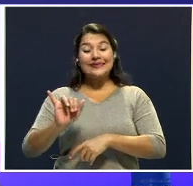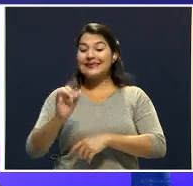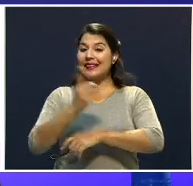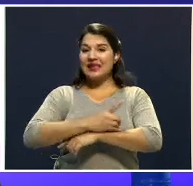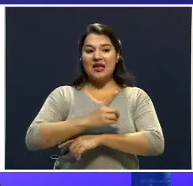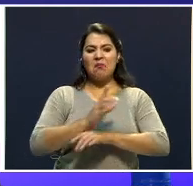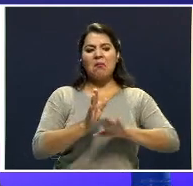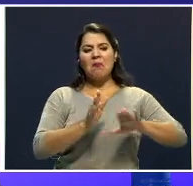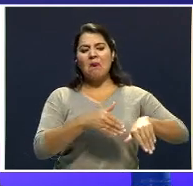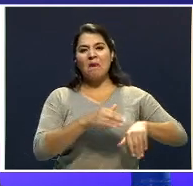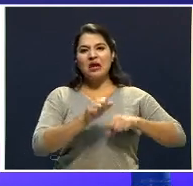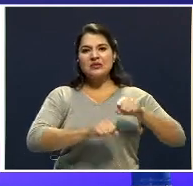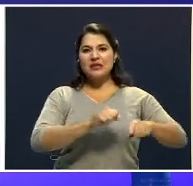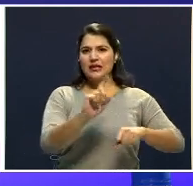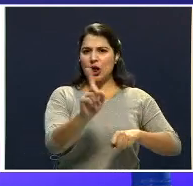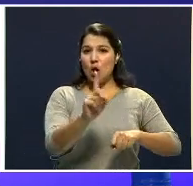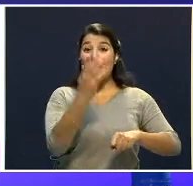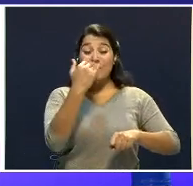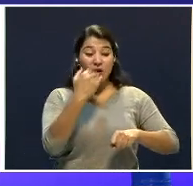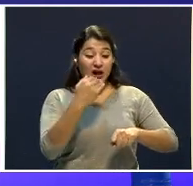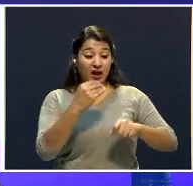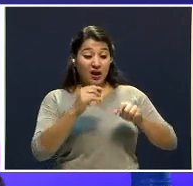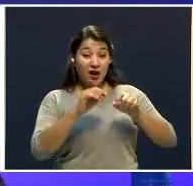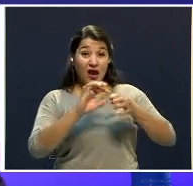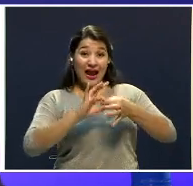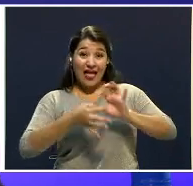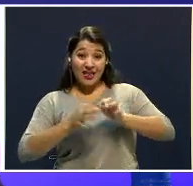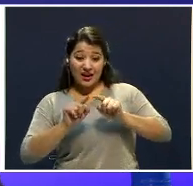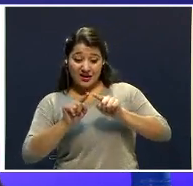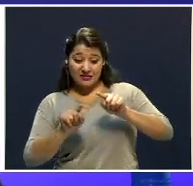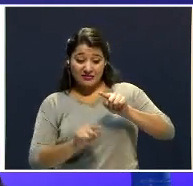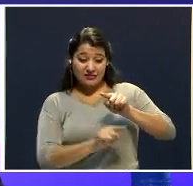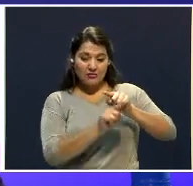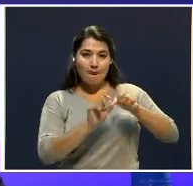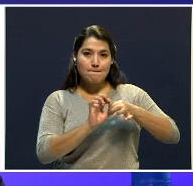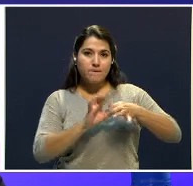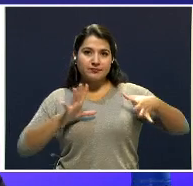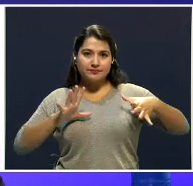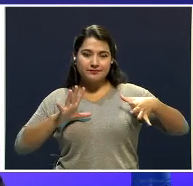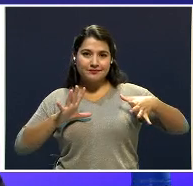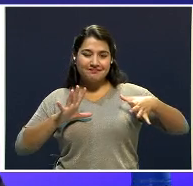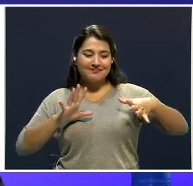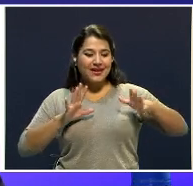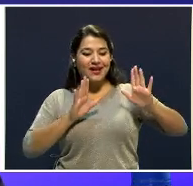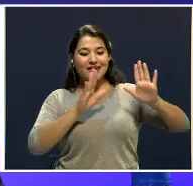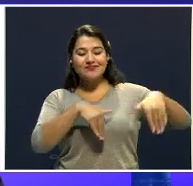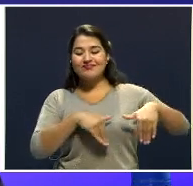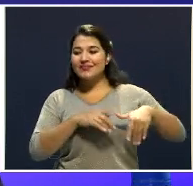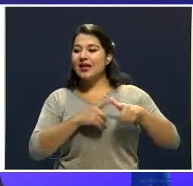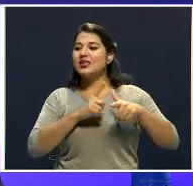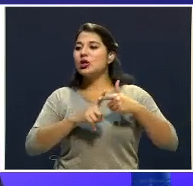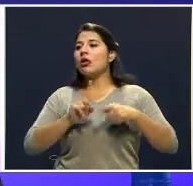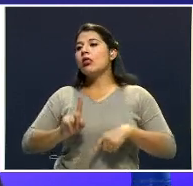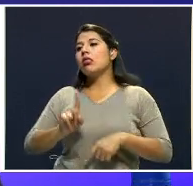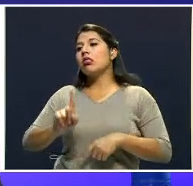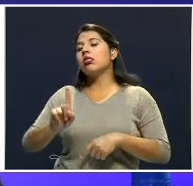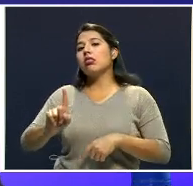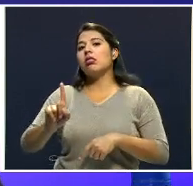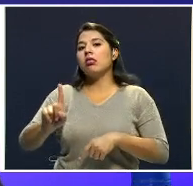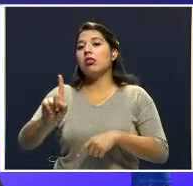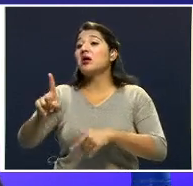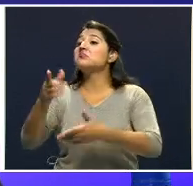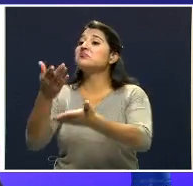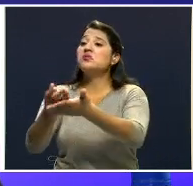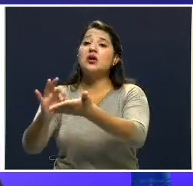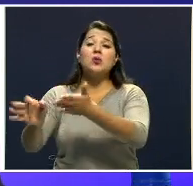pie porque la bicicleta se le reventó la cadena. Y cuando regresa es cuando es interceptada por un